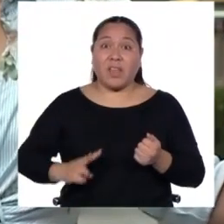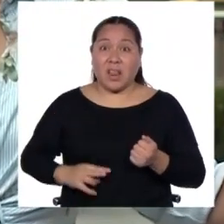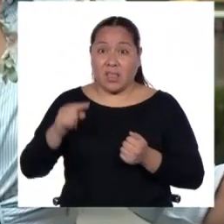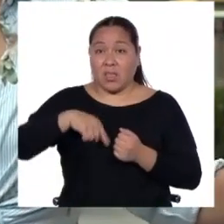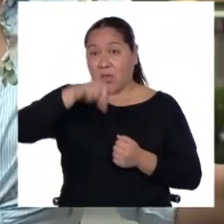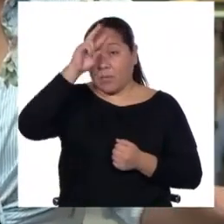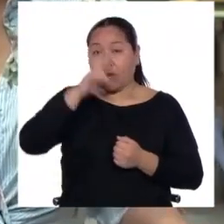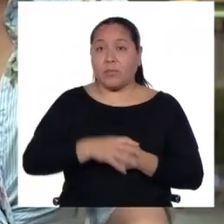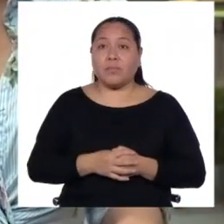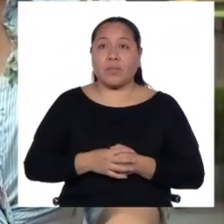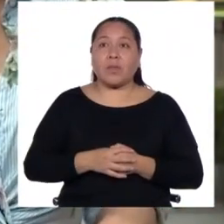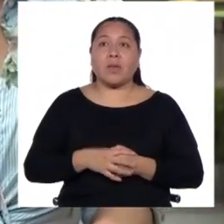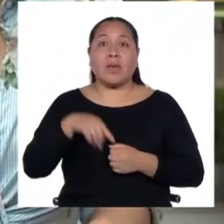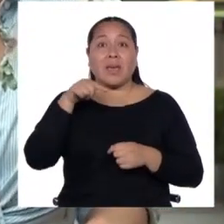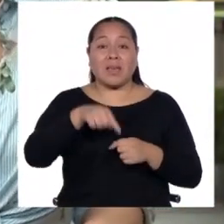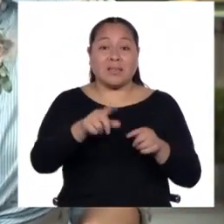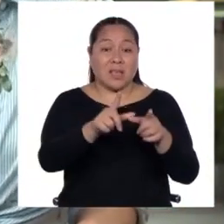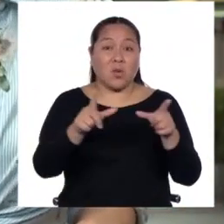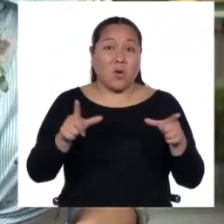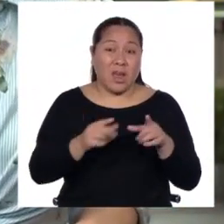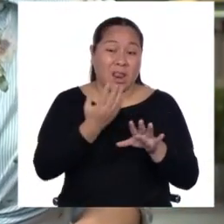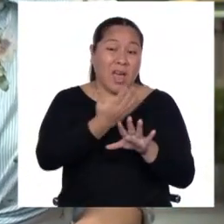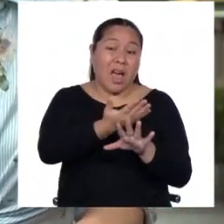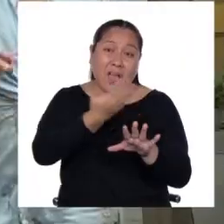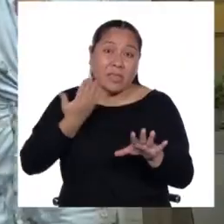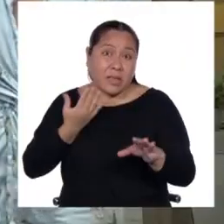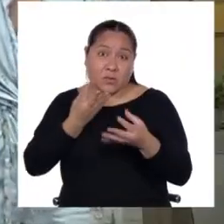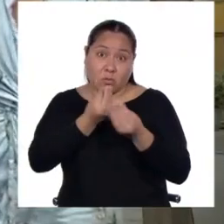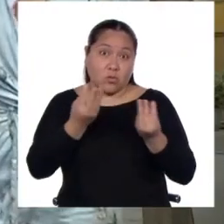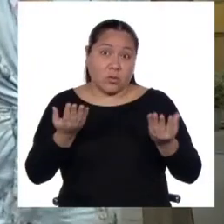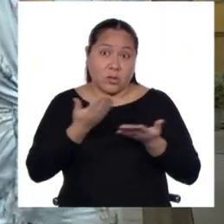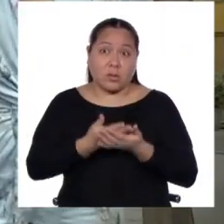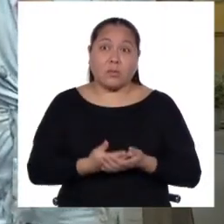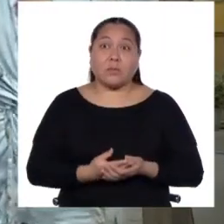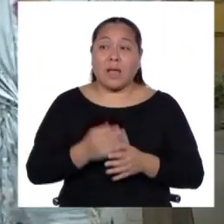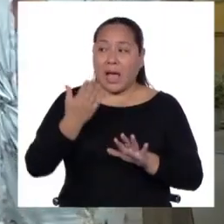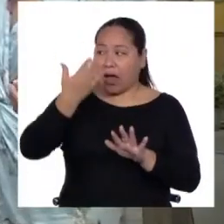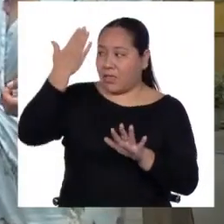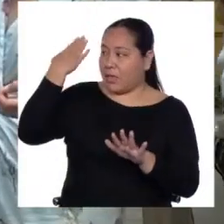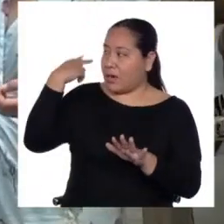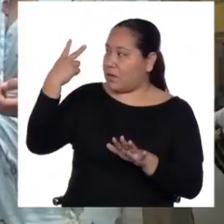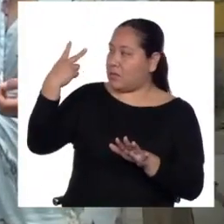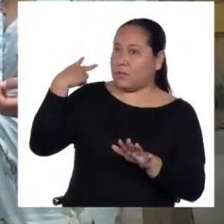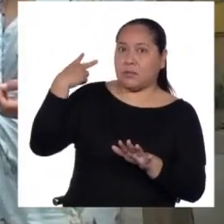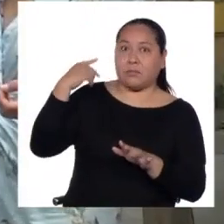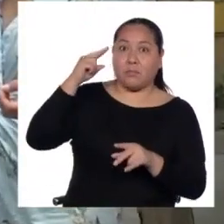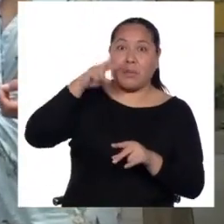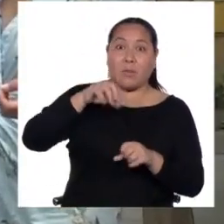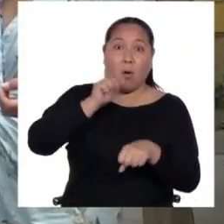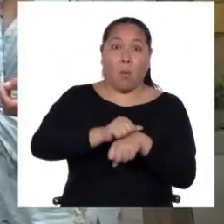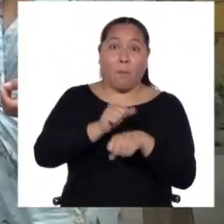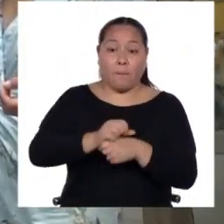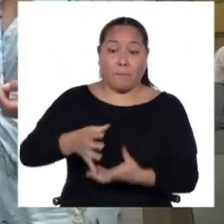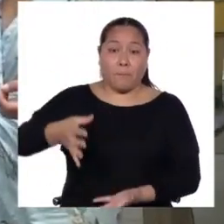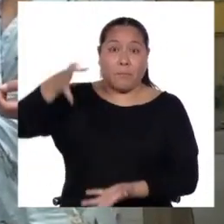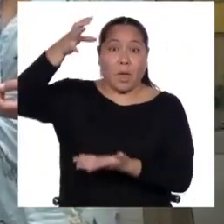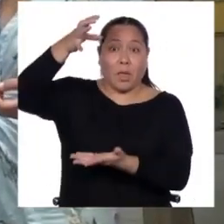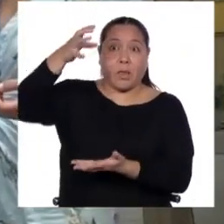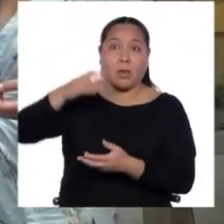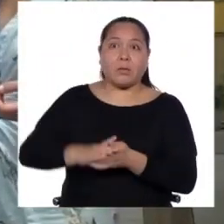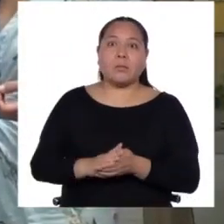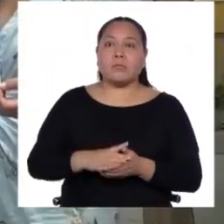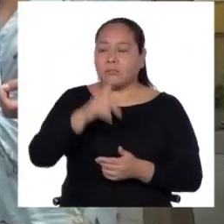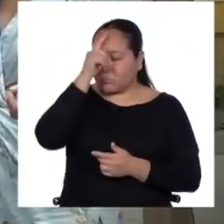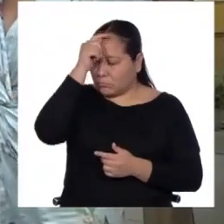región había tenido varias ocupaciones previas. Detrás de mí podemos ver esta piedra que rinde homenaje a